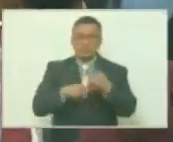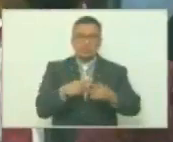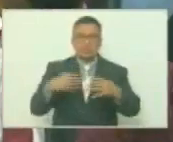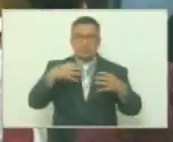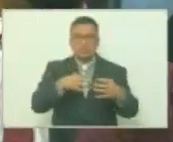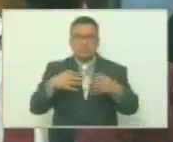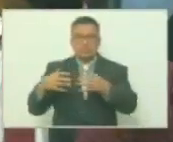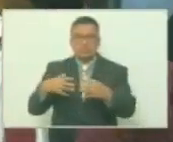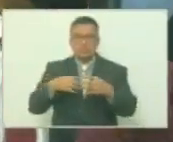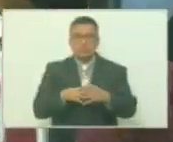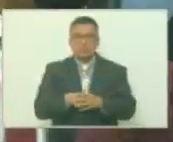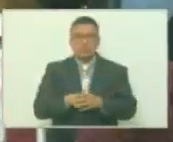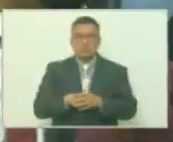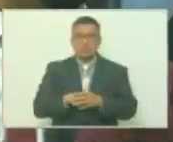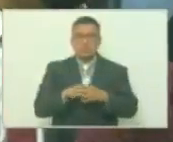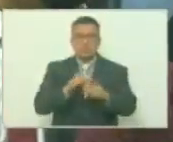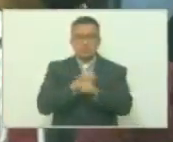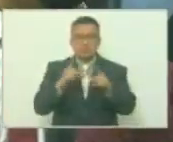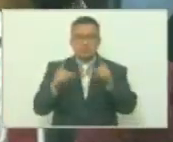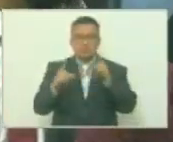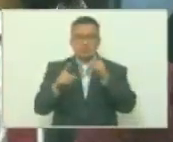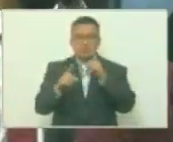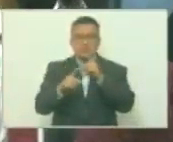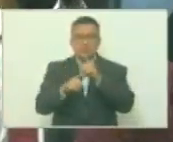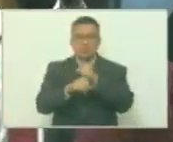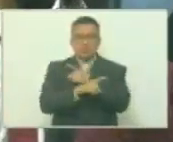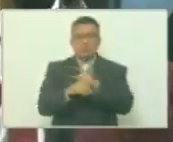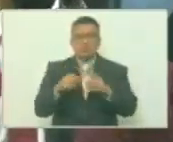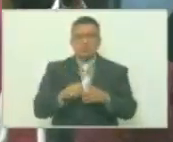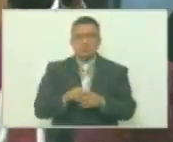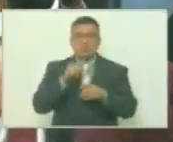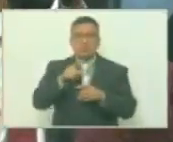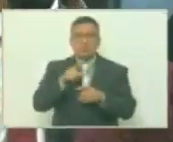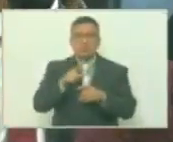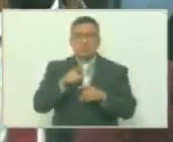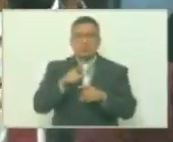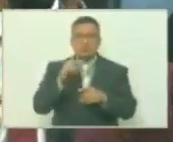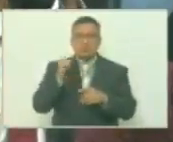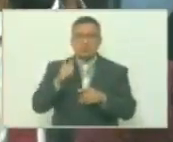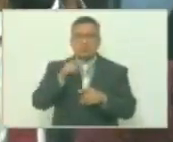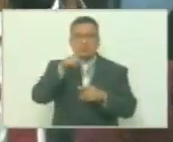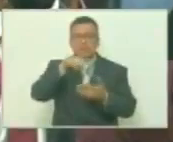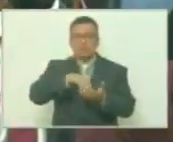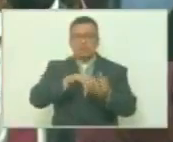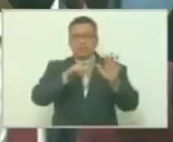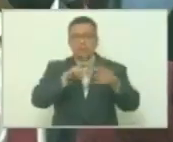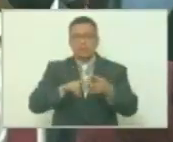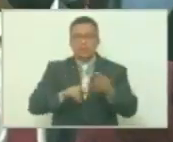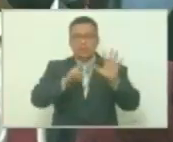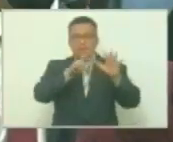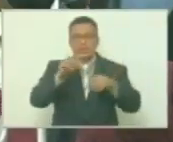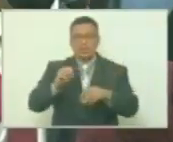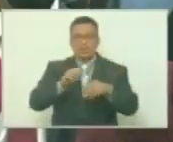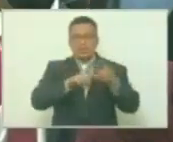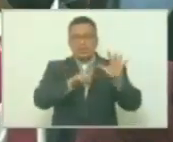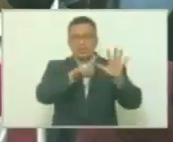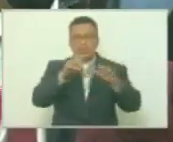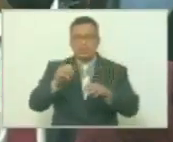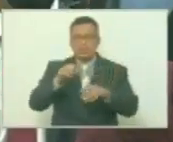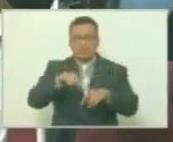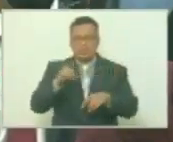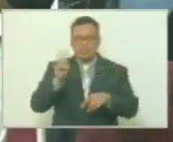lucha, de transformaciones, en esas décadas del 60, 70, donde